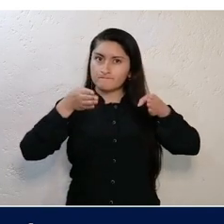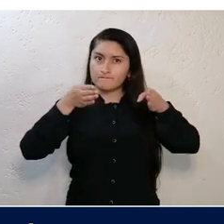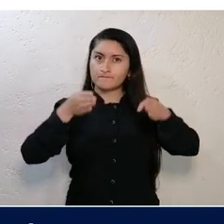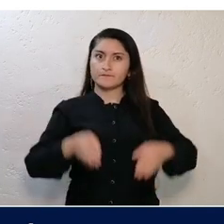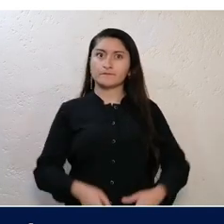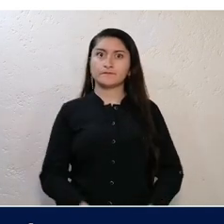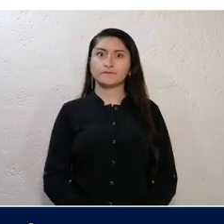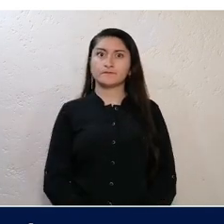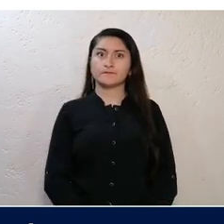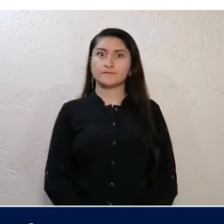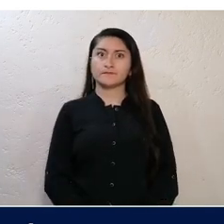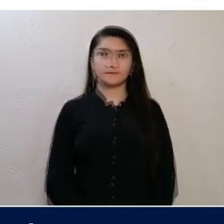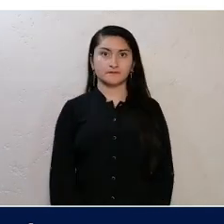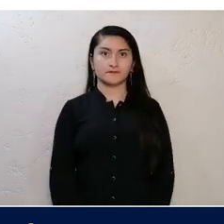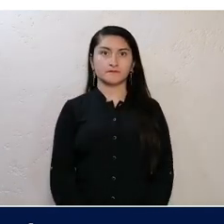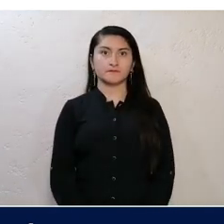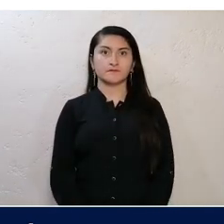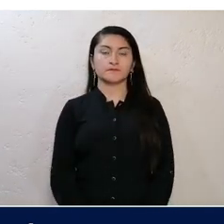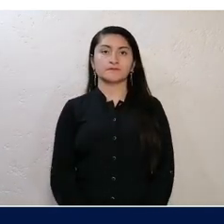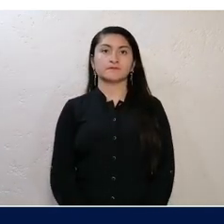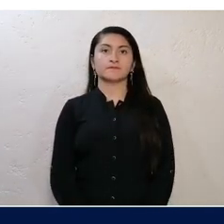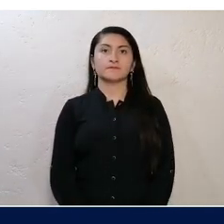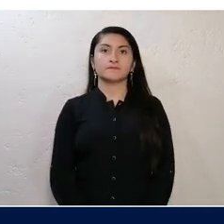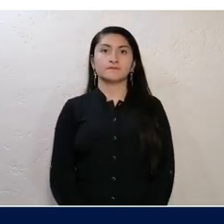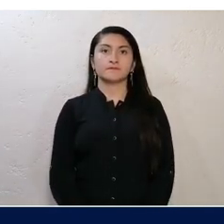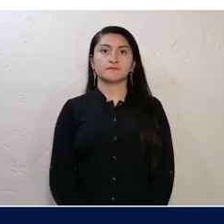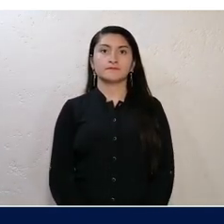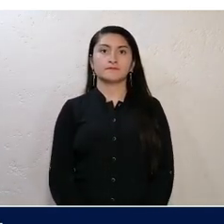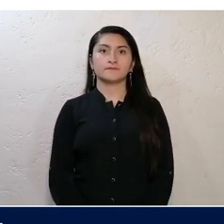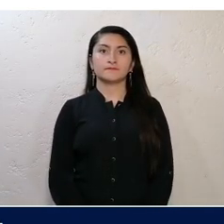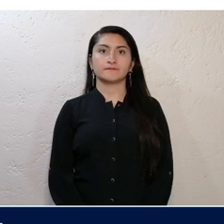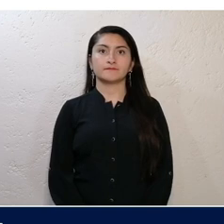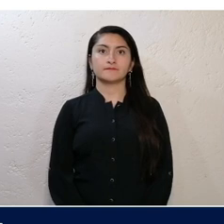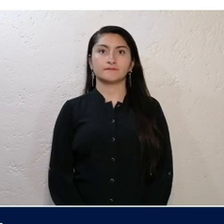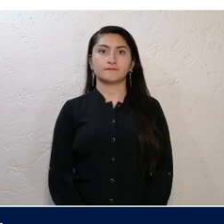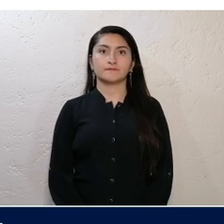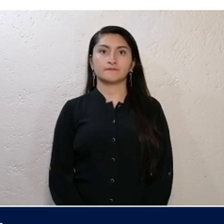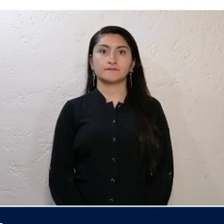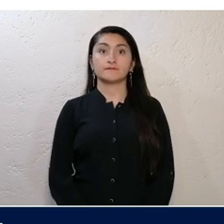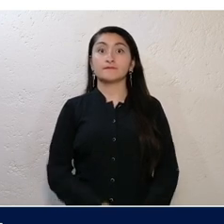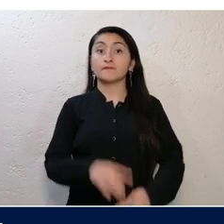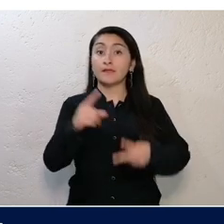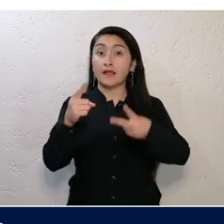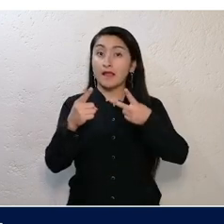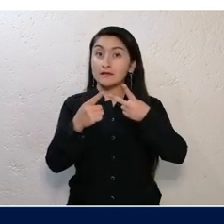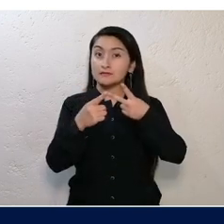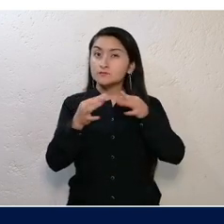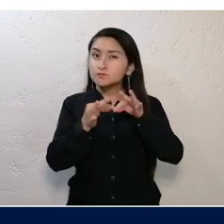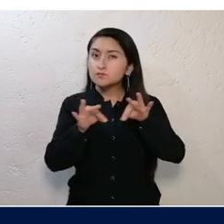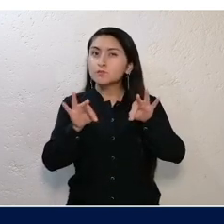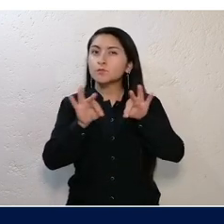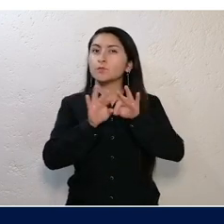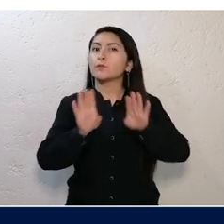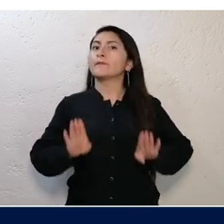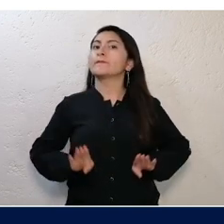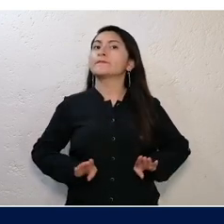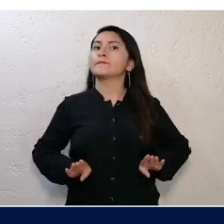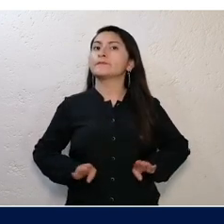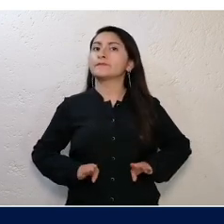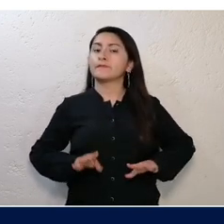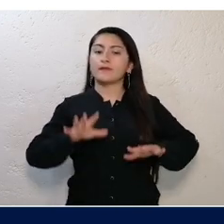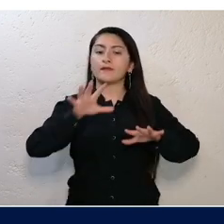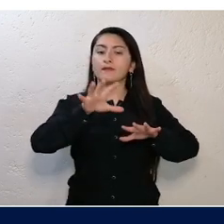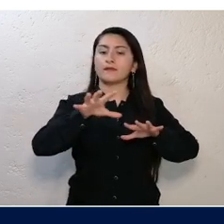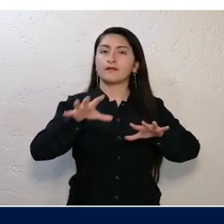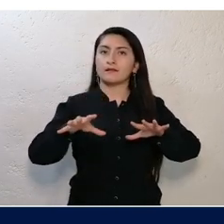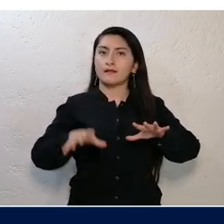abordan temas y problemáticas diferentes. Una segunda característica importante consiste en